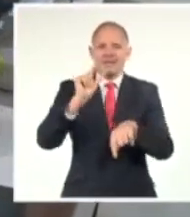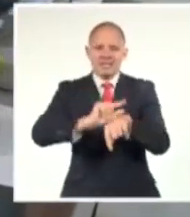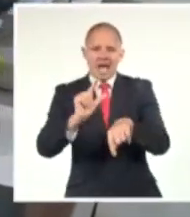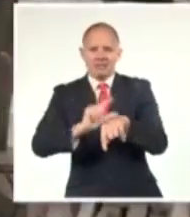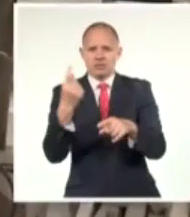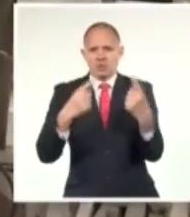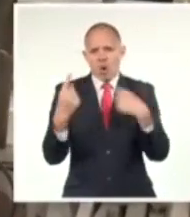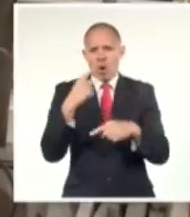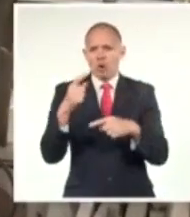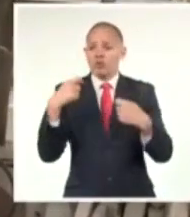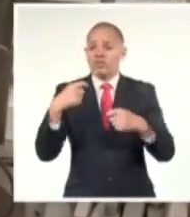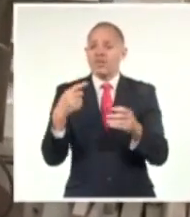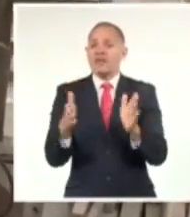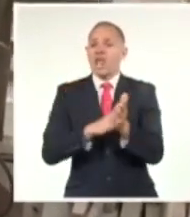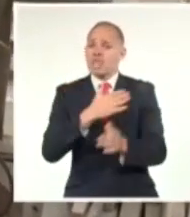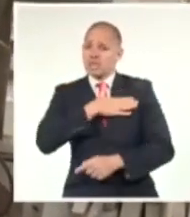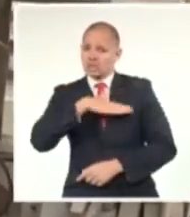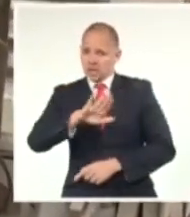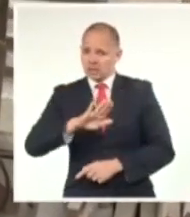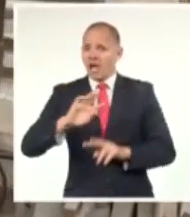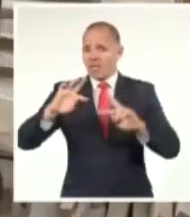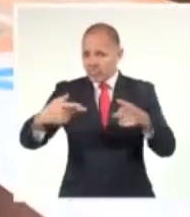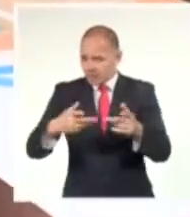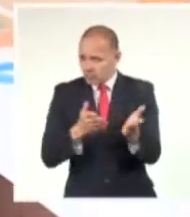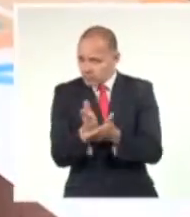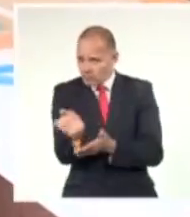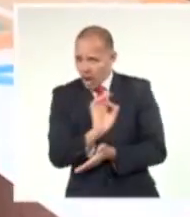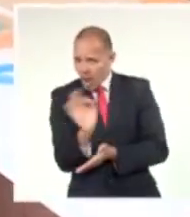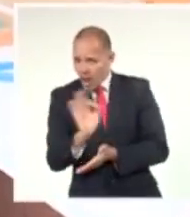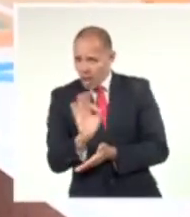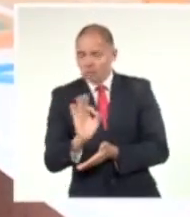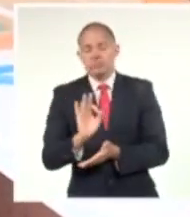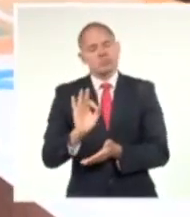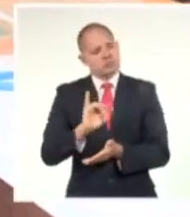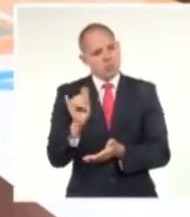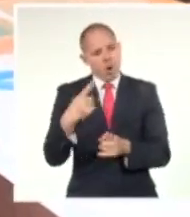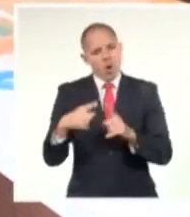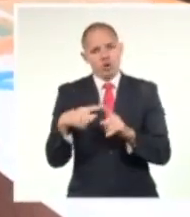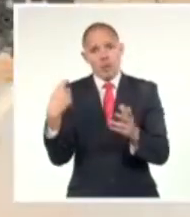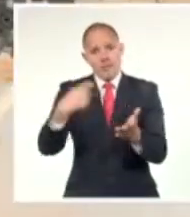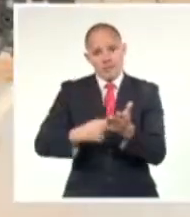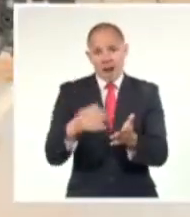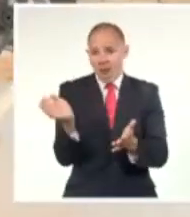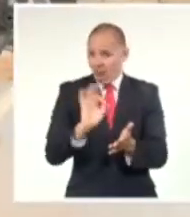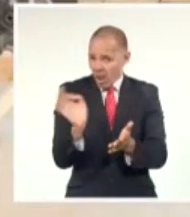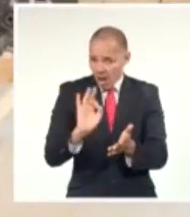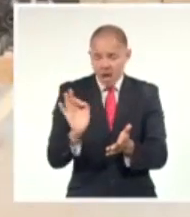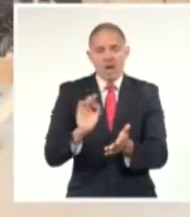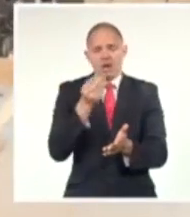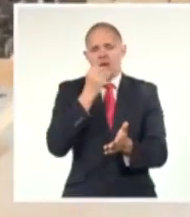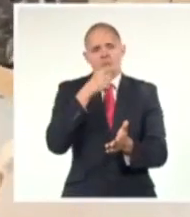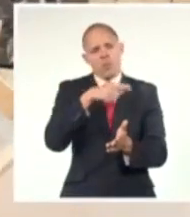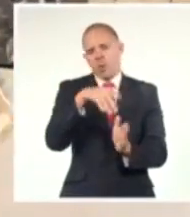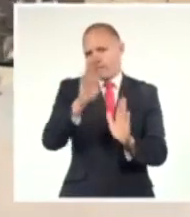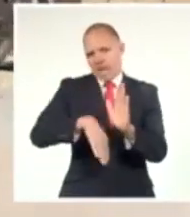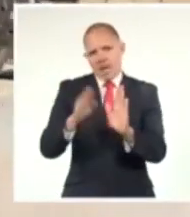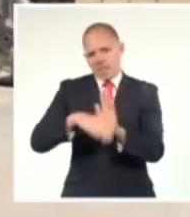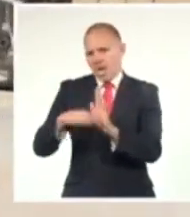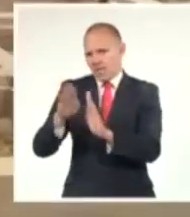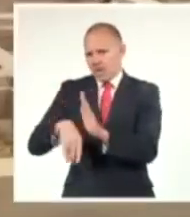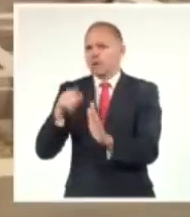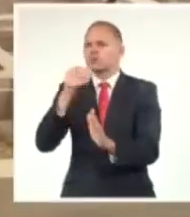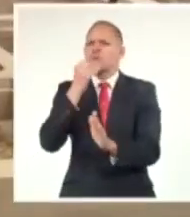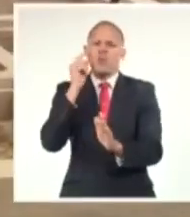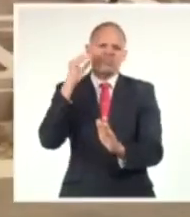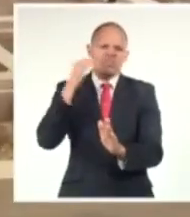operativa del transporte, así como a los TCP que no realizaron el pago de tributos. Usted puede consultar la información completa en el